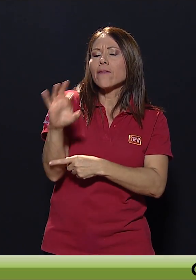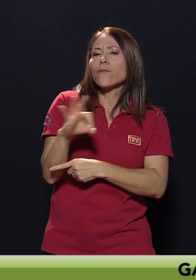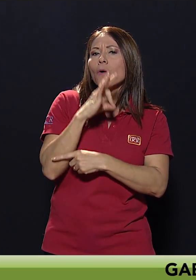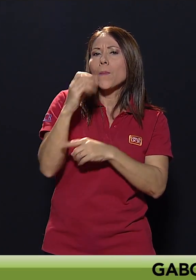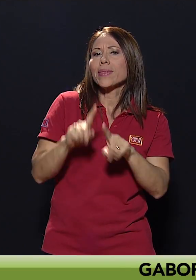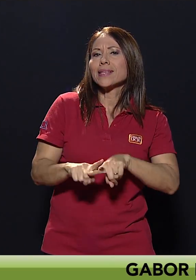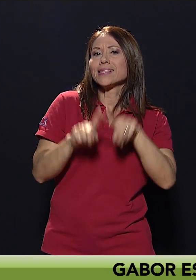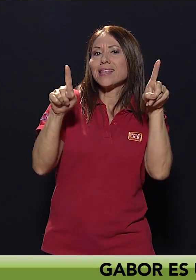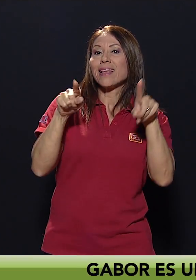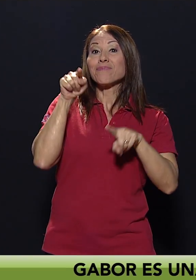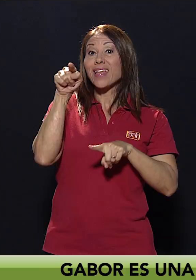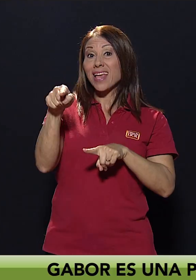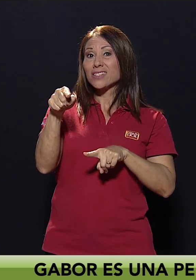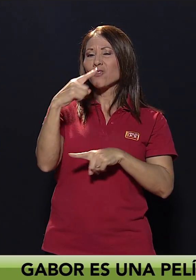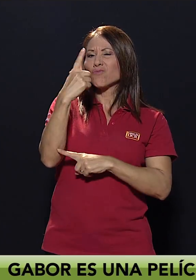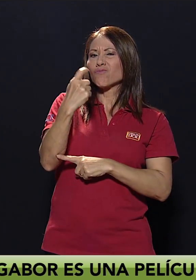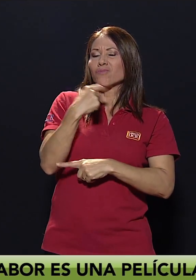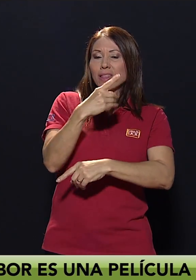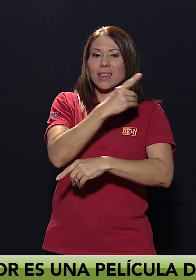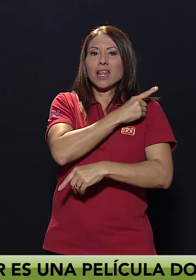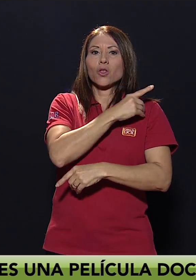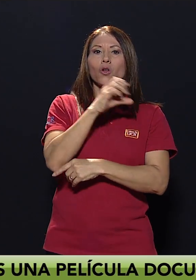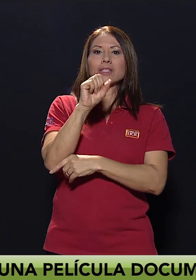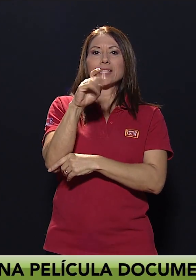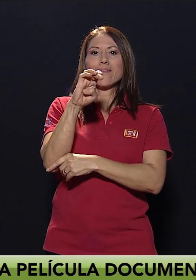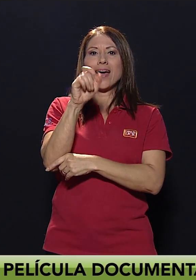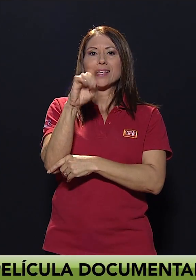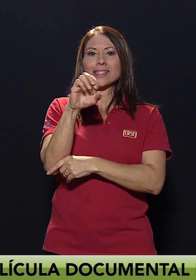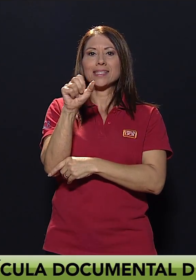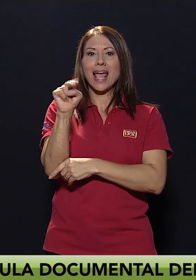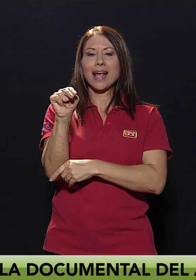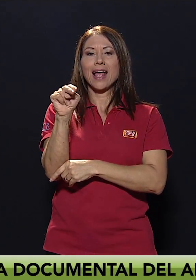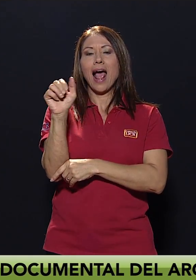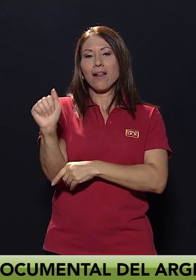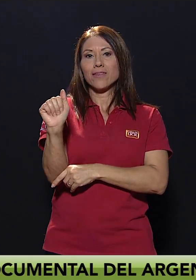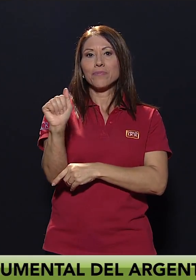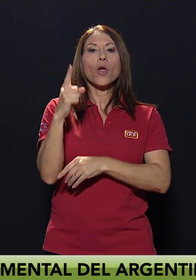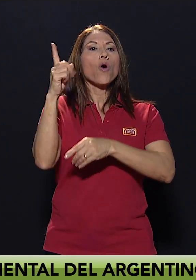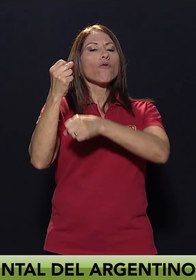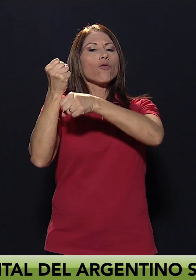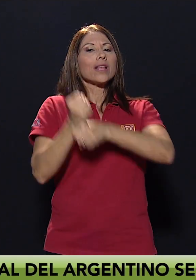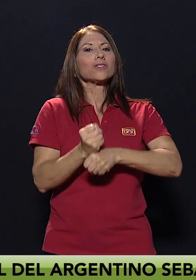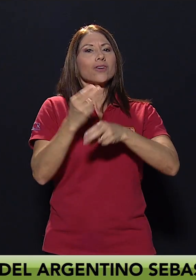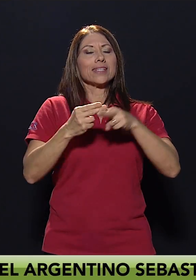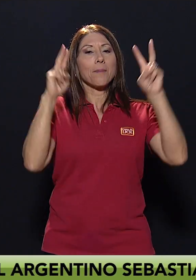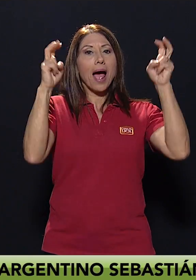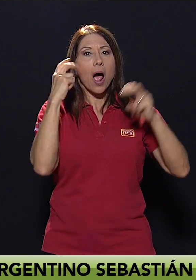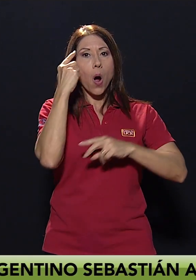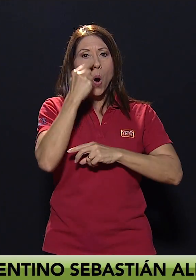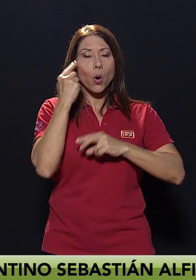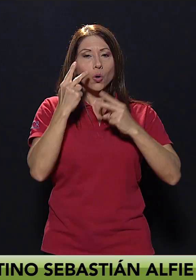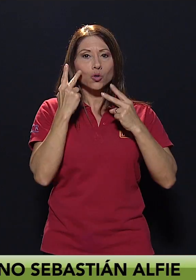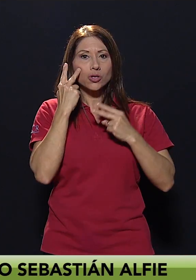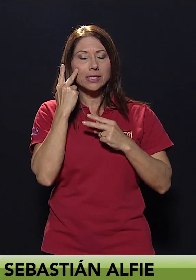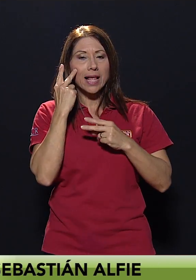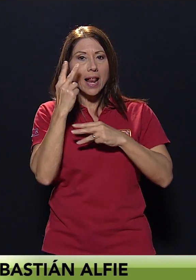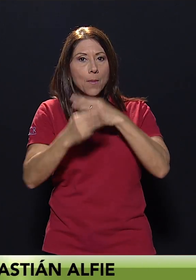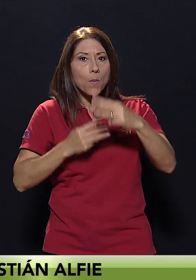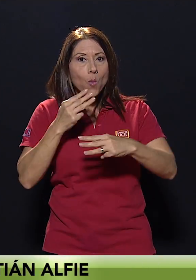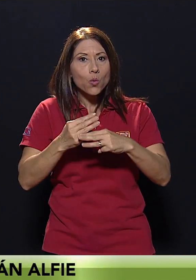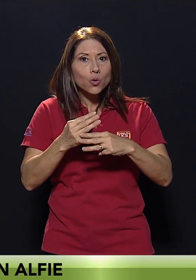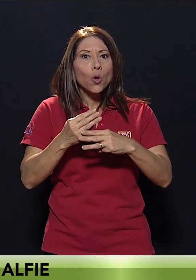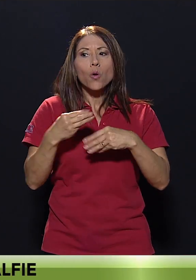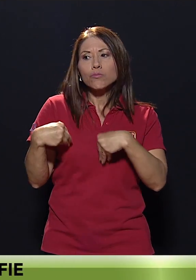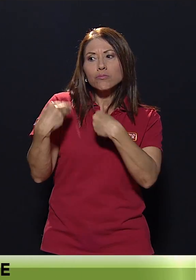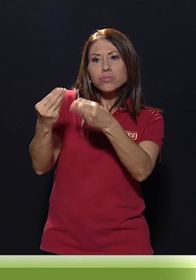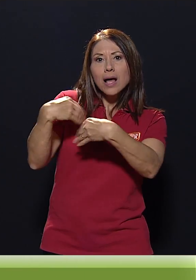hacía el director Sebastián Alfie. La fundación Ojos del Mundo le encargó un video que documente cómo sus médicos